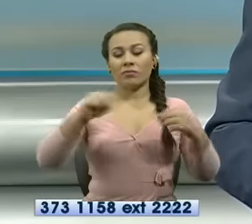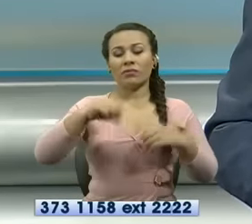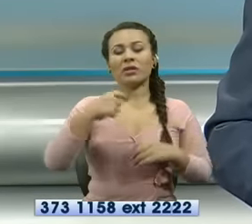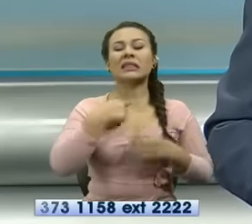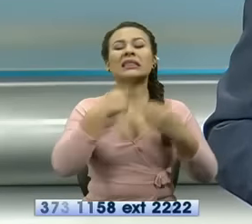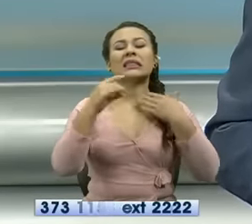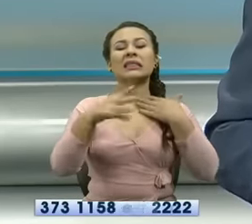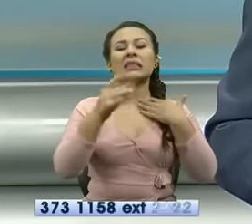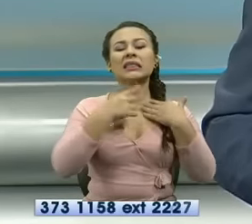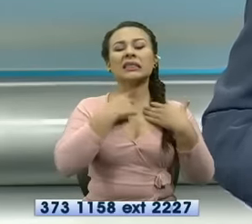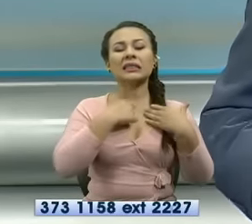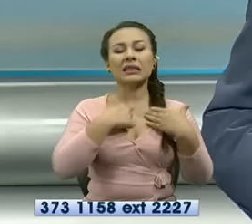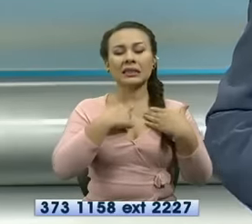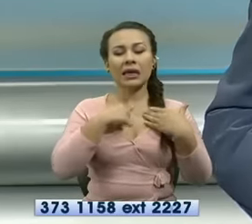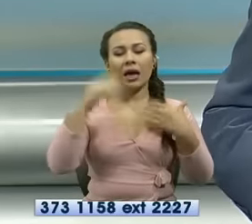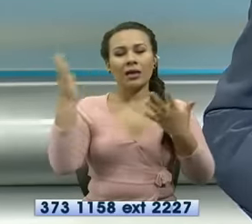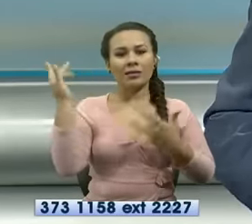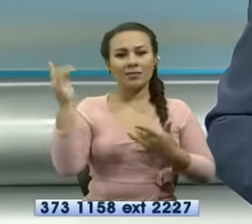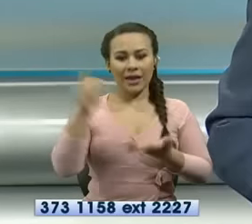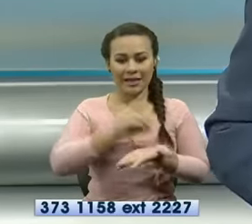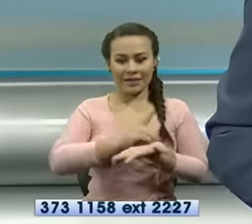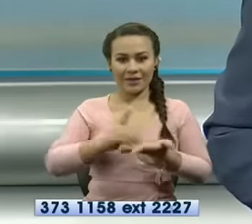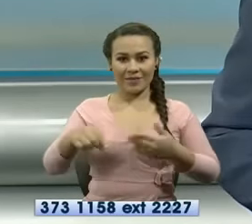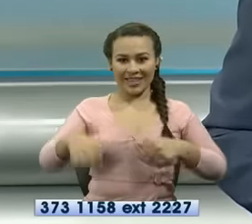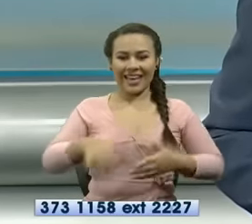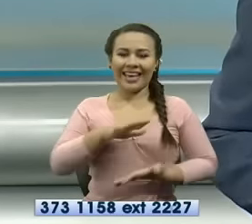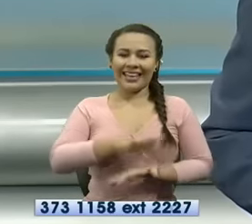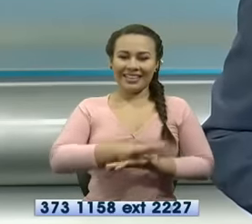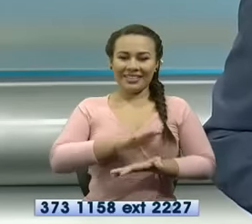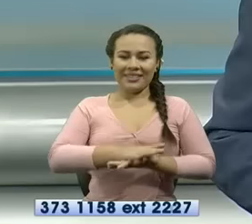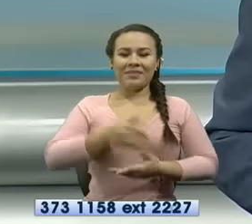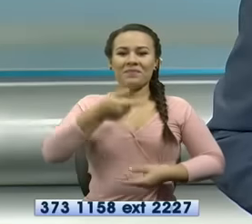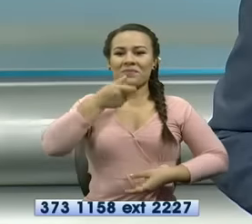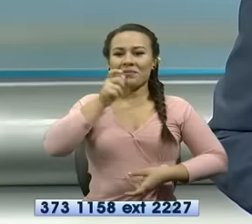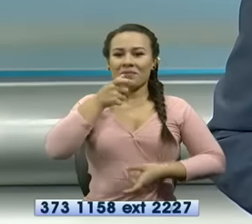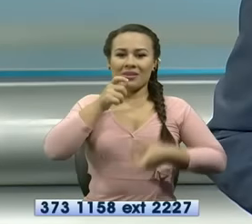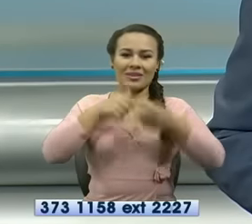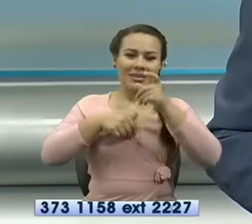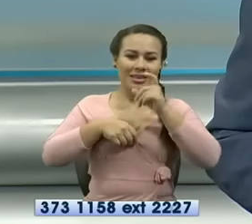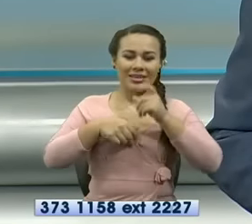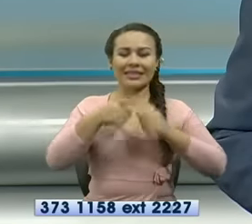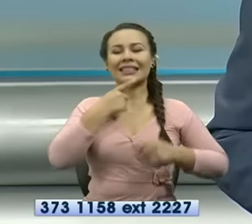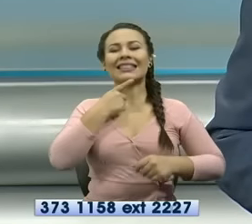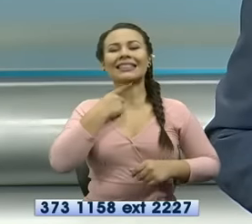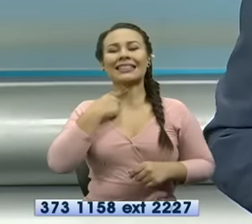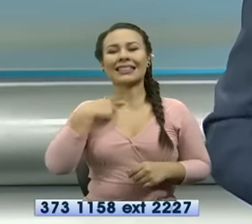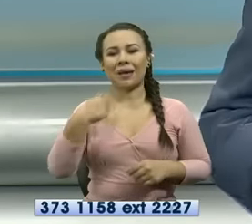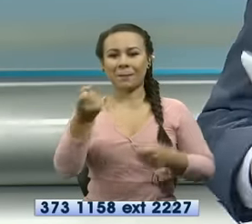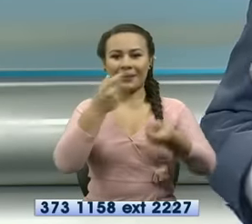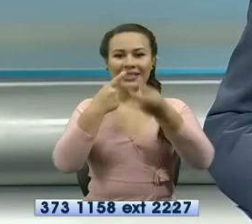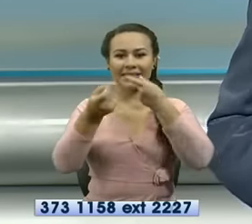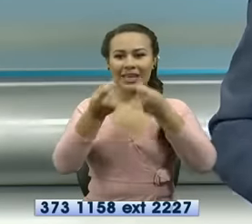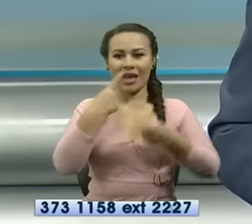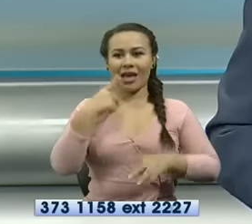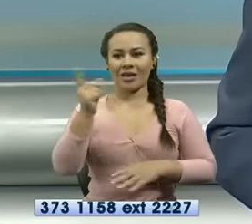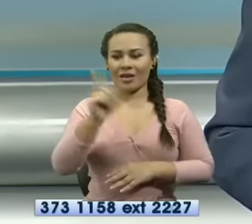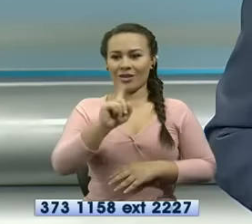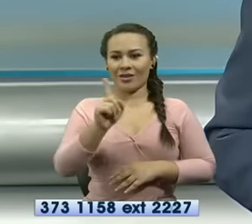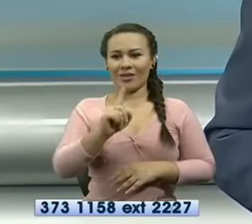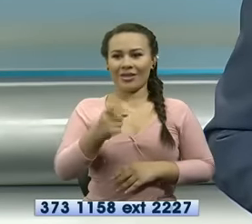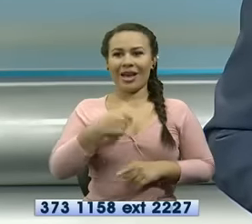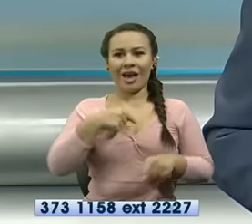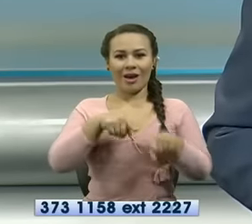la garganta pero ya esta semana con la tranquilidad que demanda ya no intervenir en el